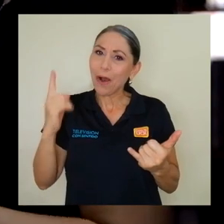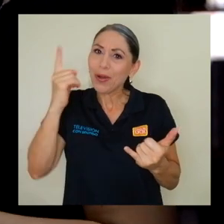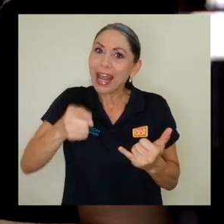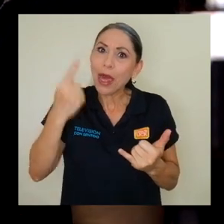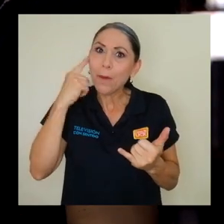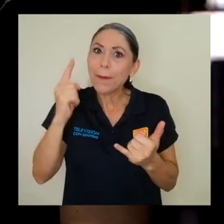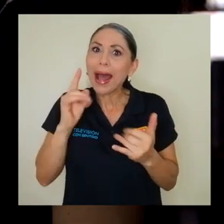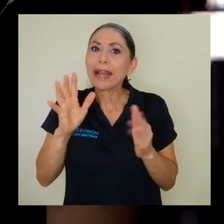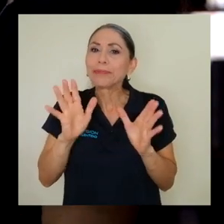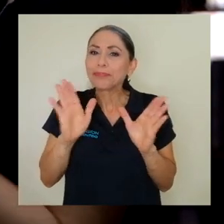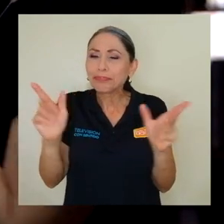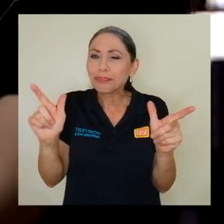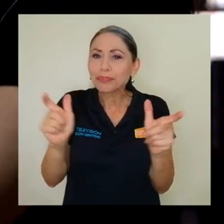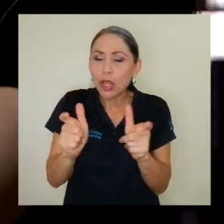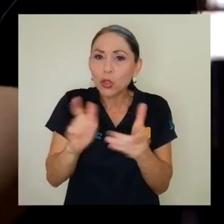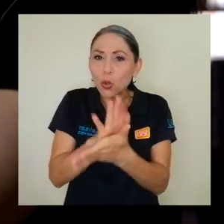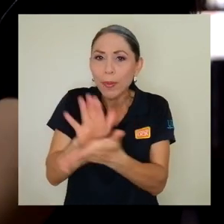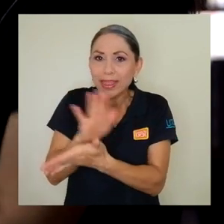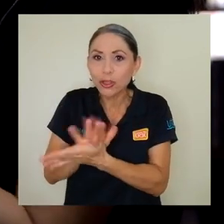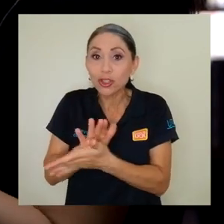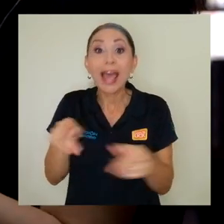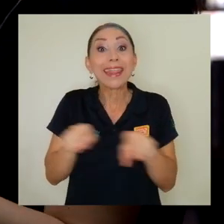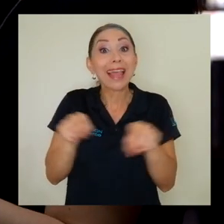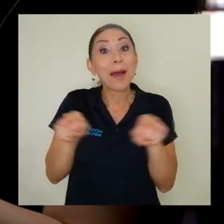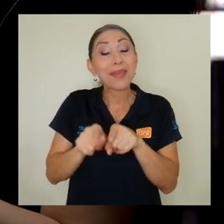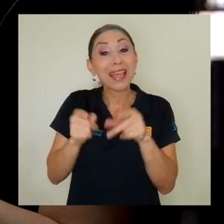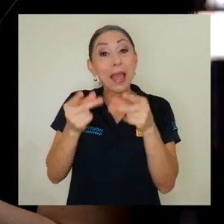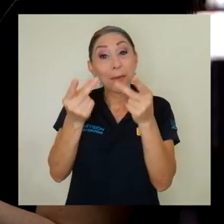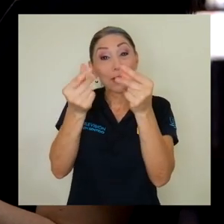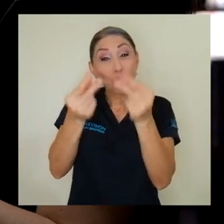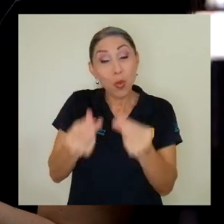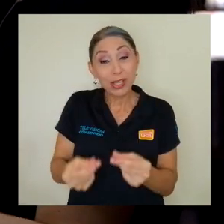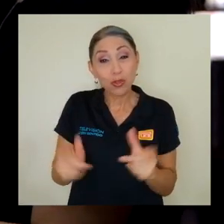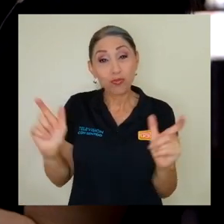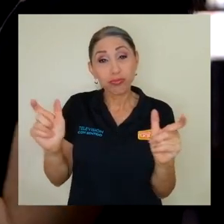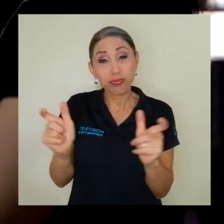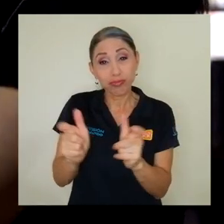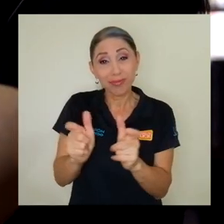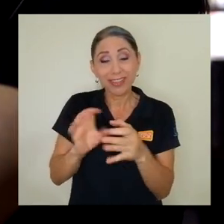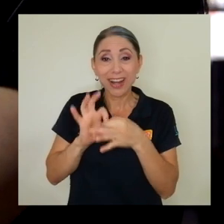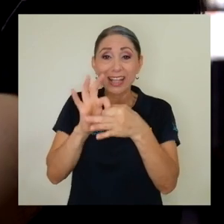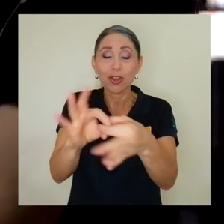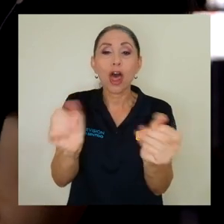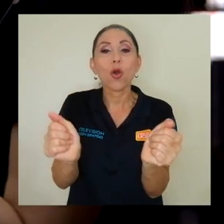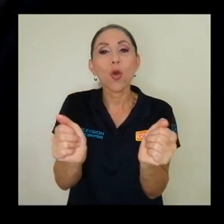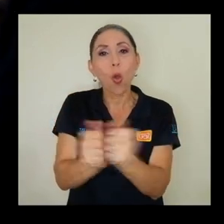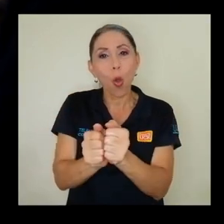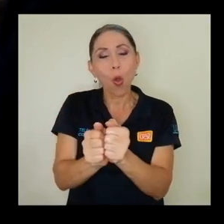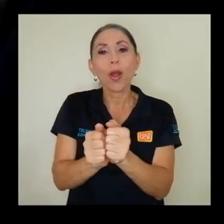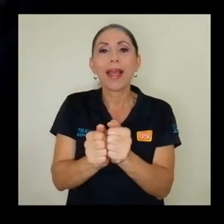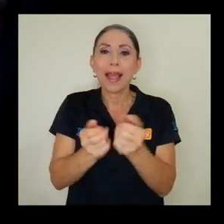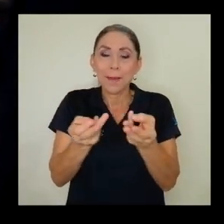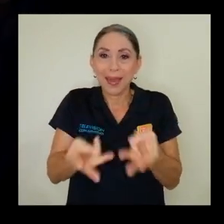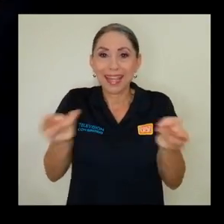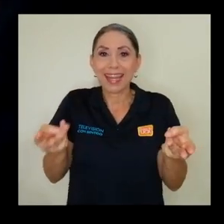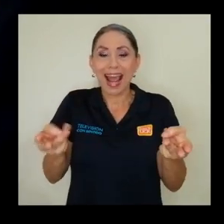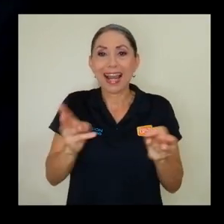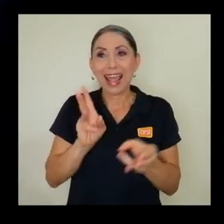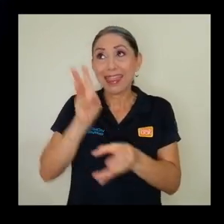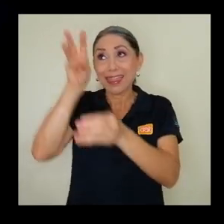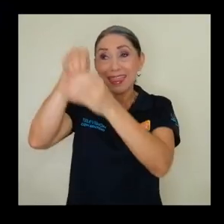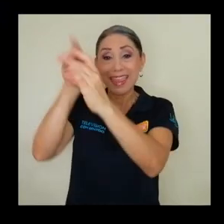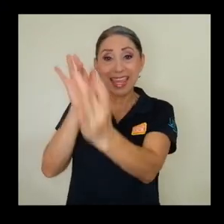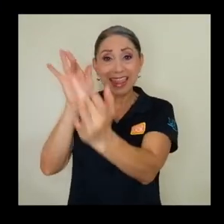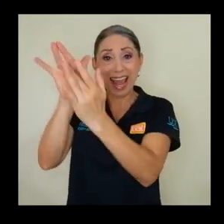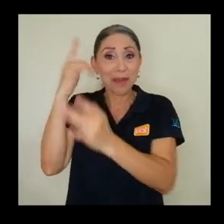Por otra parte, se ha dado una reducción presupuestaria que afectó lo relacionado con el almacenamiento de material digital, ya que no ha sido posible ampliar